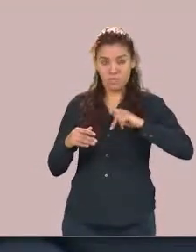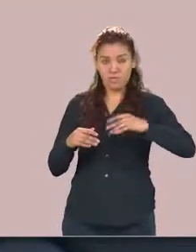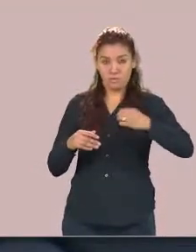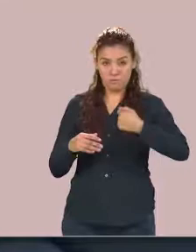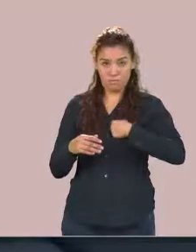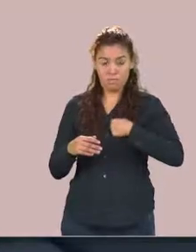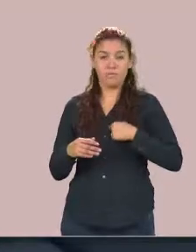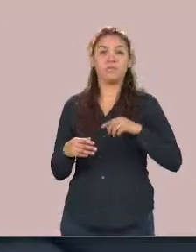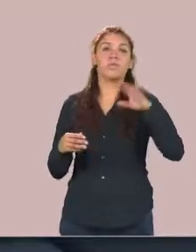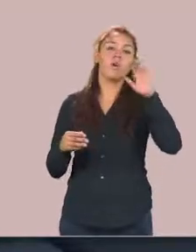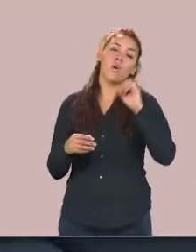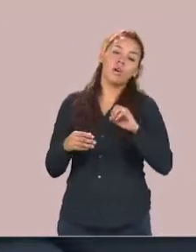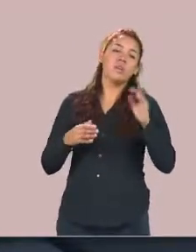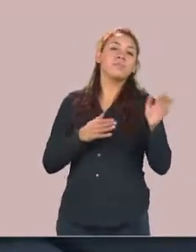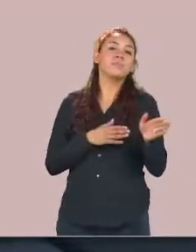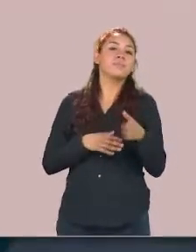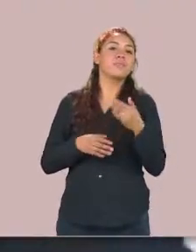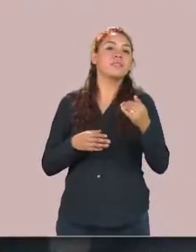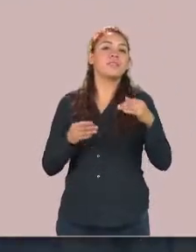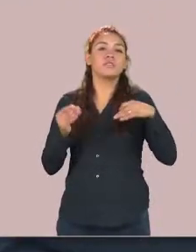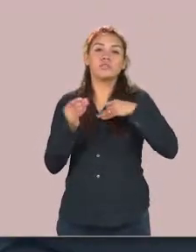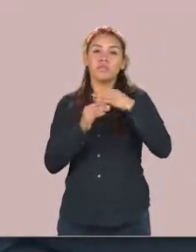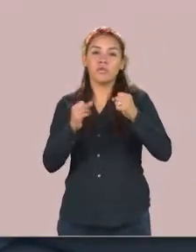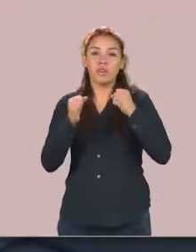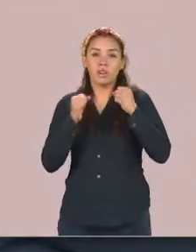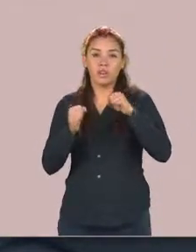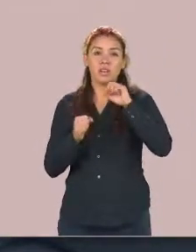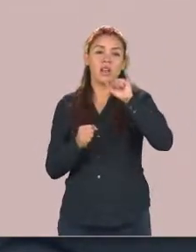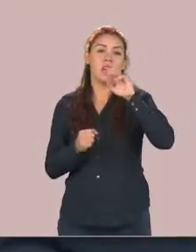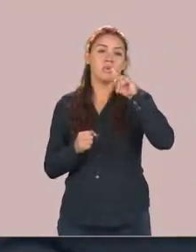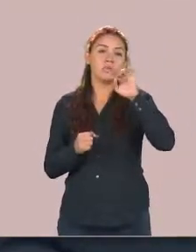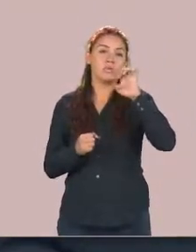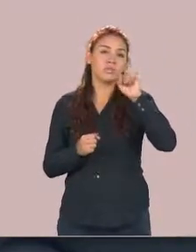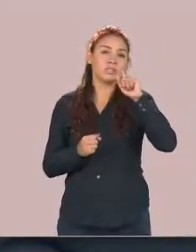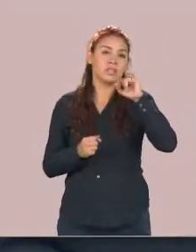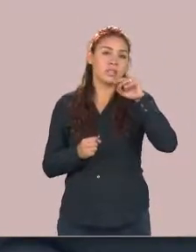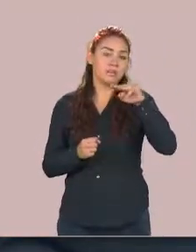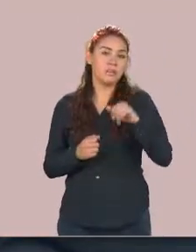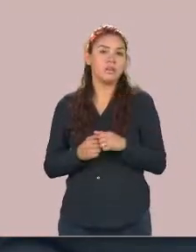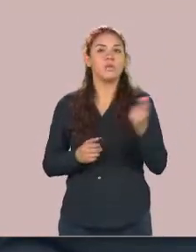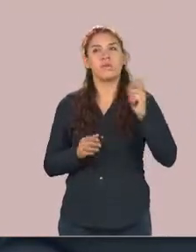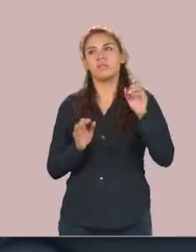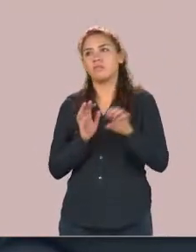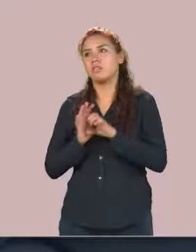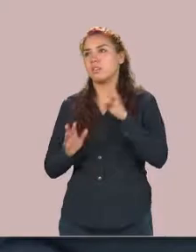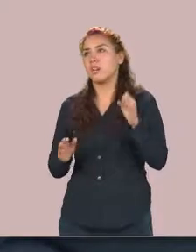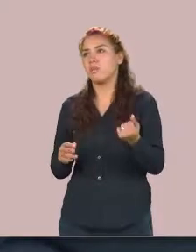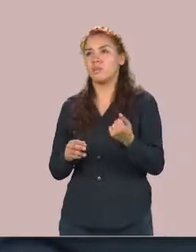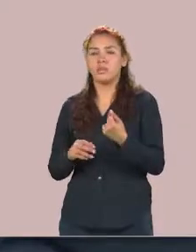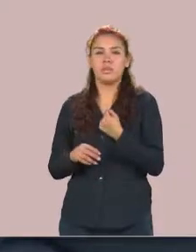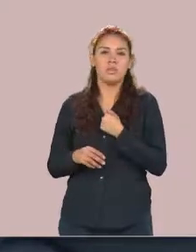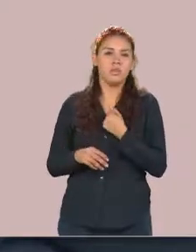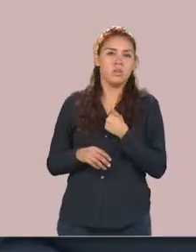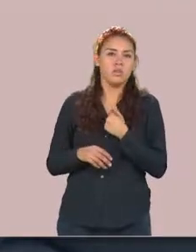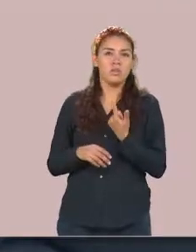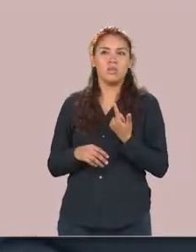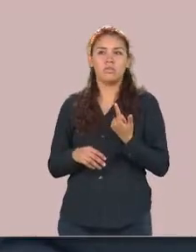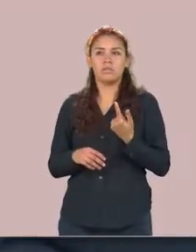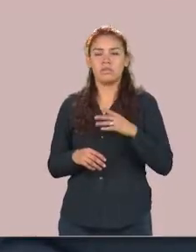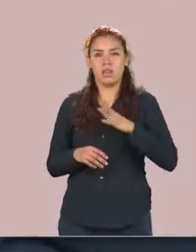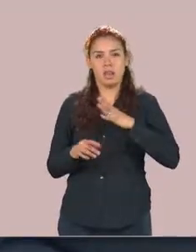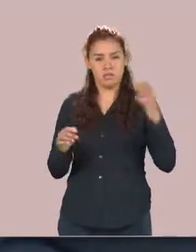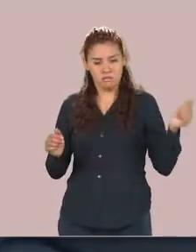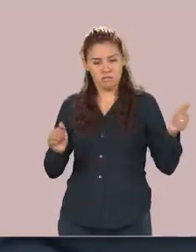sobre todo fortalecer la autoestima y si yo en todo caso estoy con una persona o